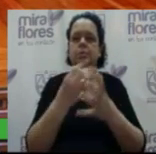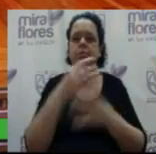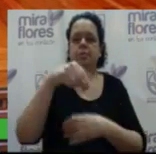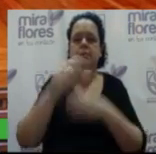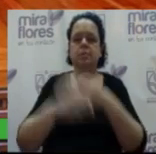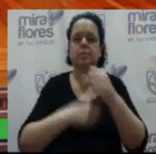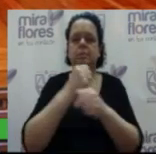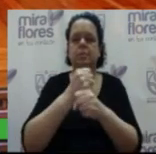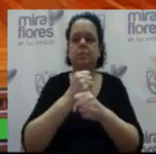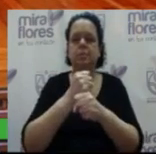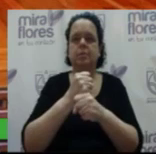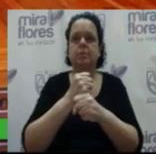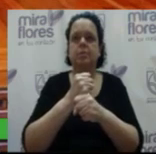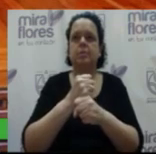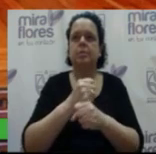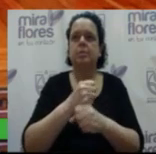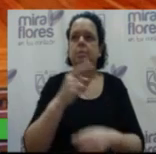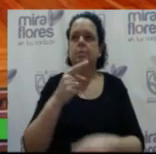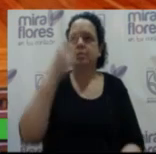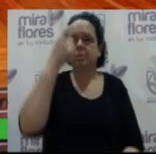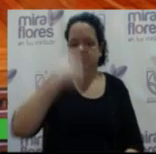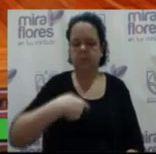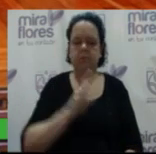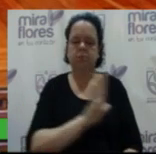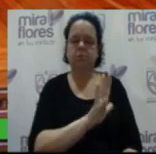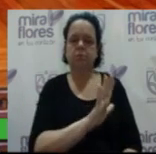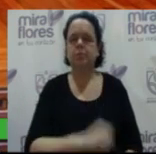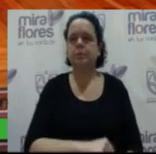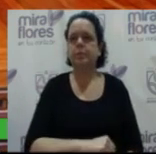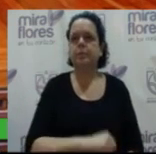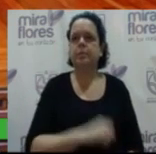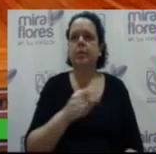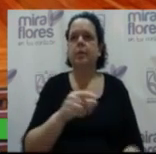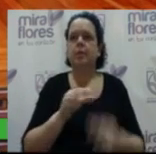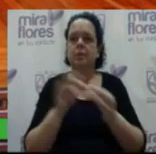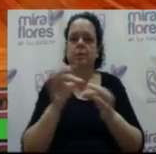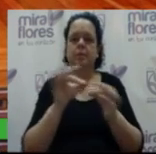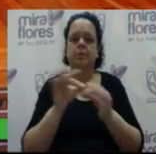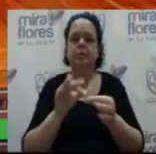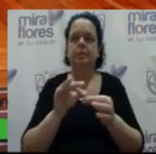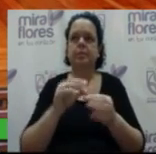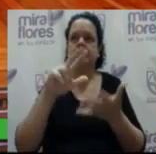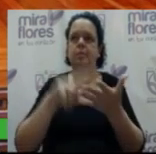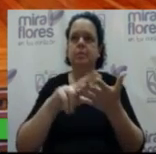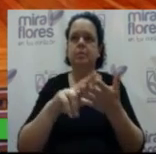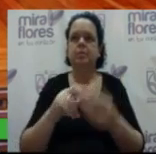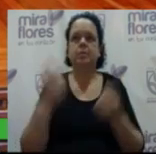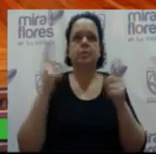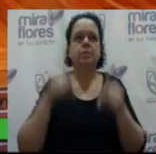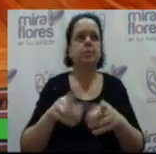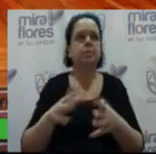año por motivos personales. de conformidad con las consideraciones expuestas en el presente acuerdo. Al debate,